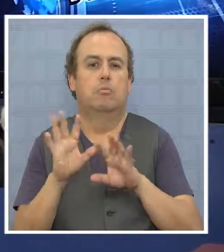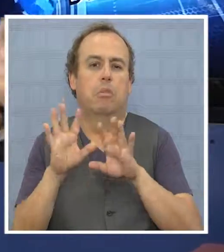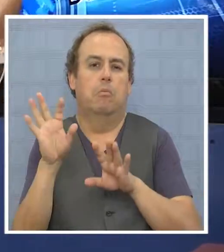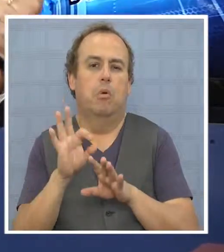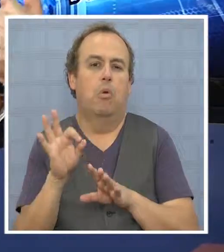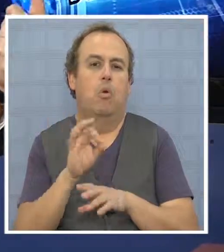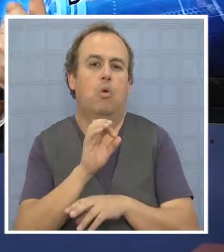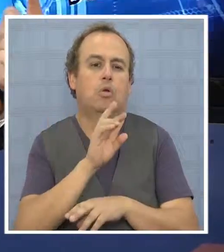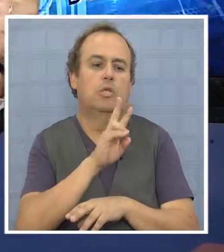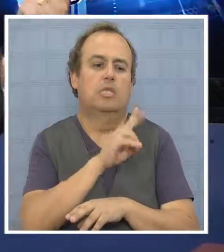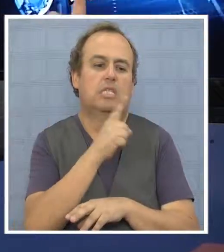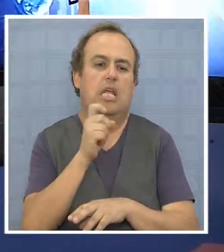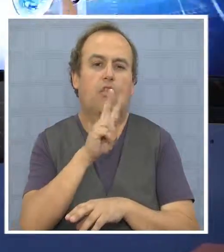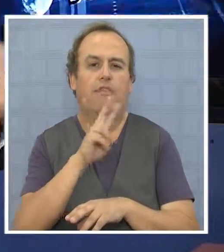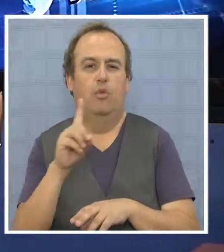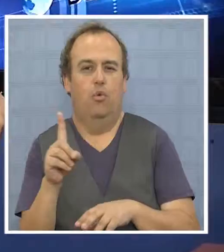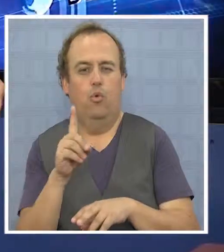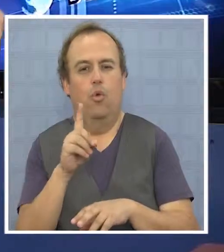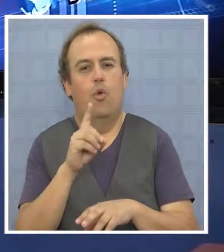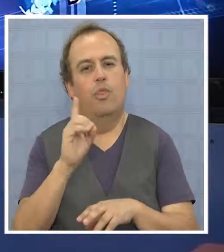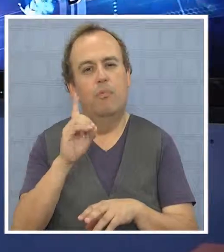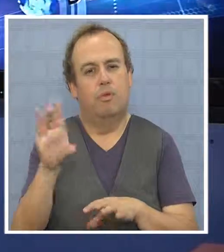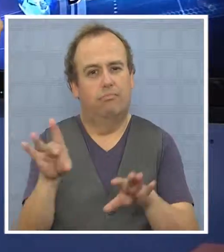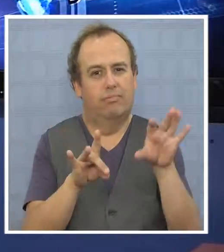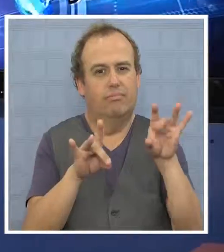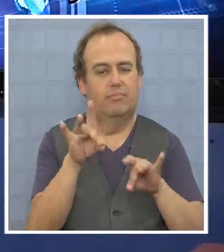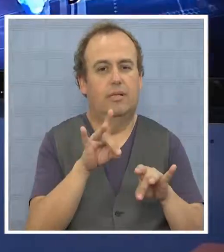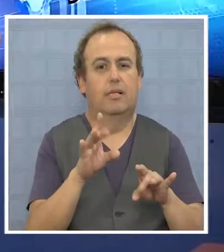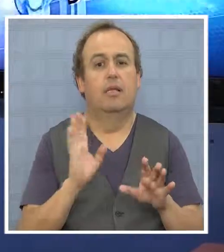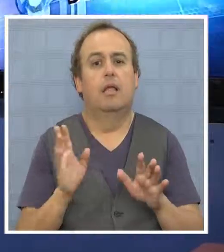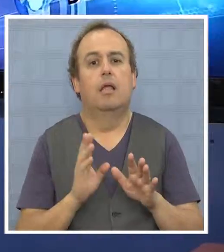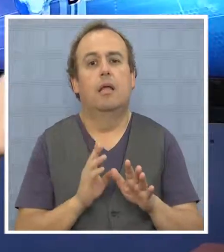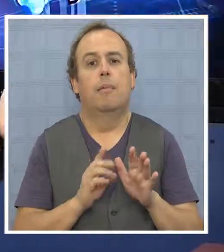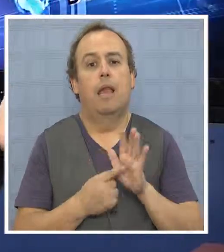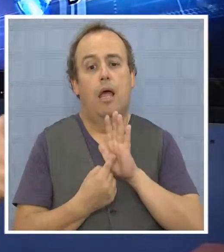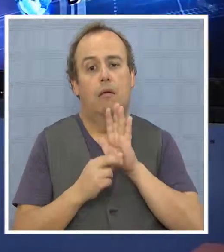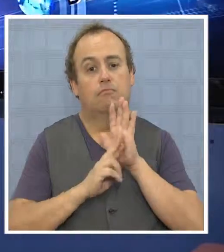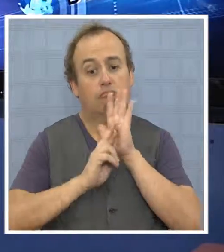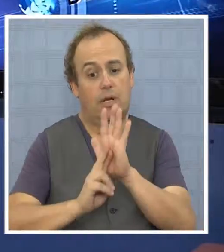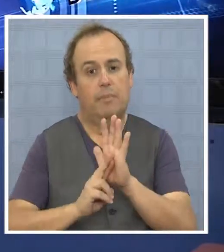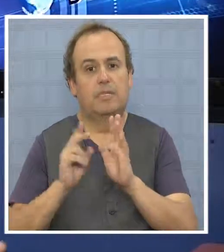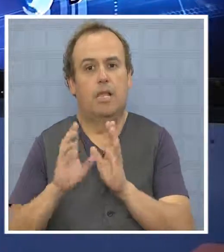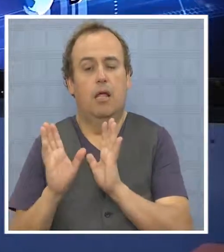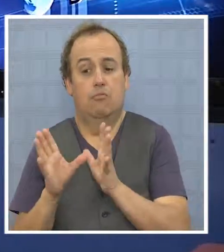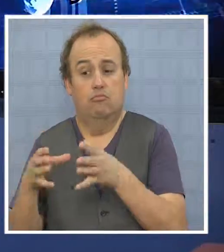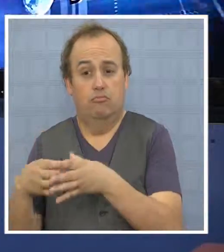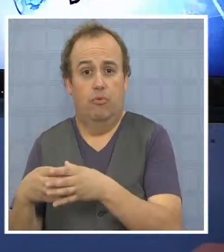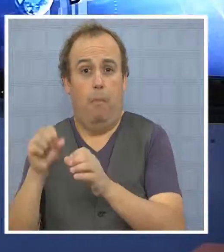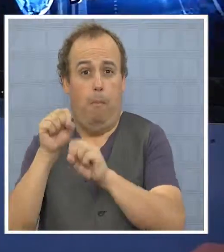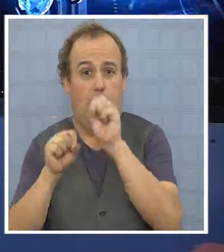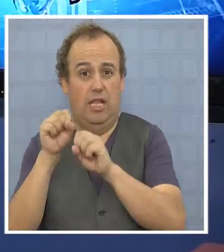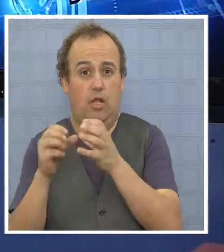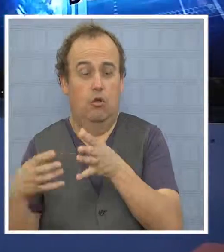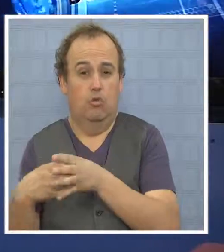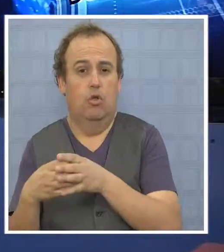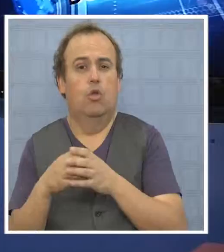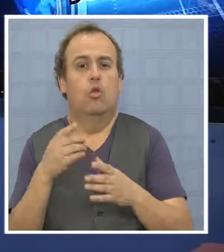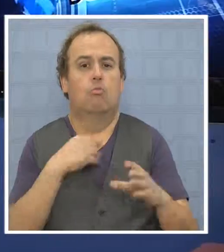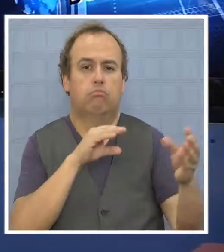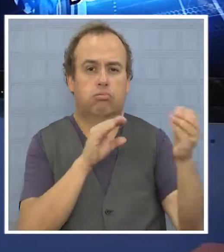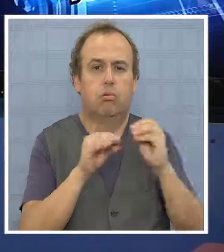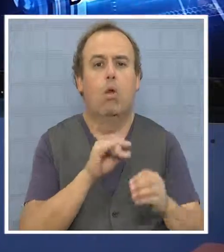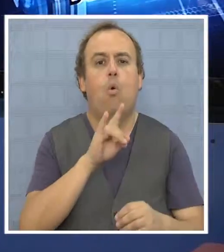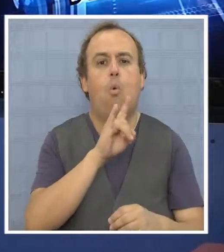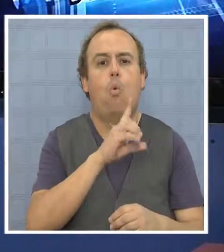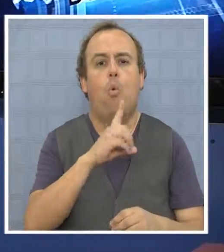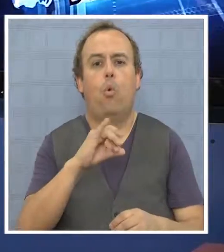5%, bueno, es un diputado más, sería 121, pero eso tiene que ver también con la posibilidad de representar a las minorías. Nosotros estamos dispuestos a cambiar el binominal, vamos a